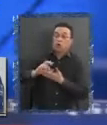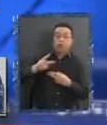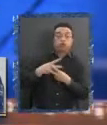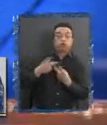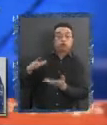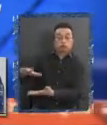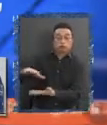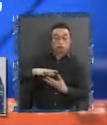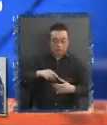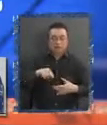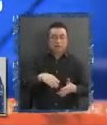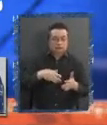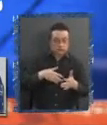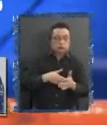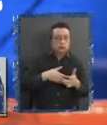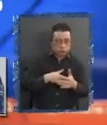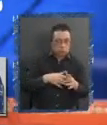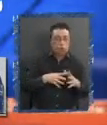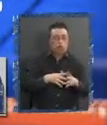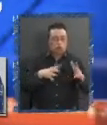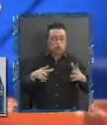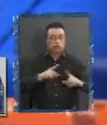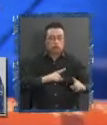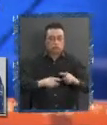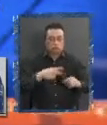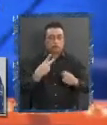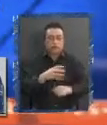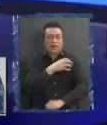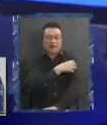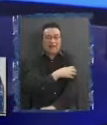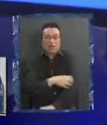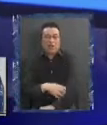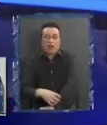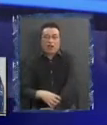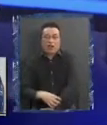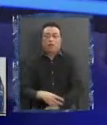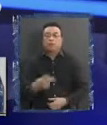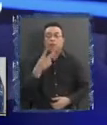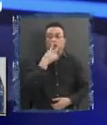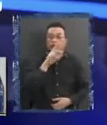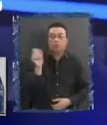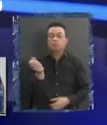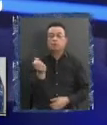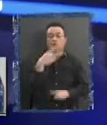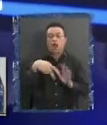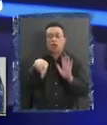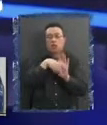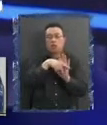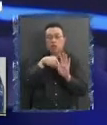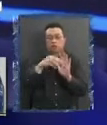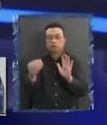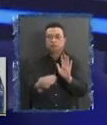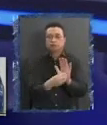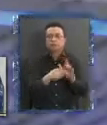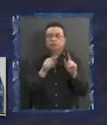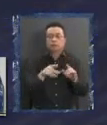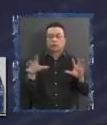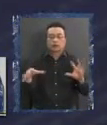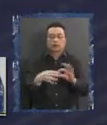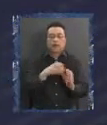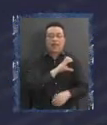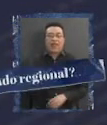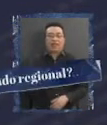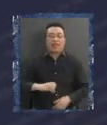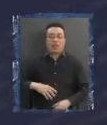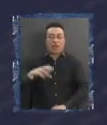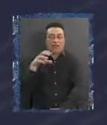restricciones En la gestión pública A nivel Revisemos una de las primeras normas Que salen en este texto Que tiene que ver Con el estado regional La estamos viendo en